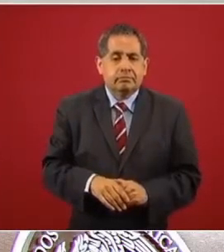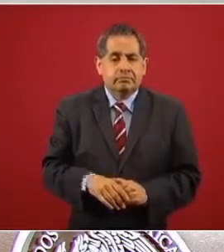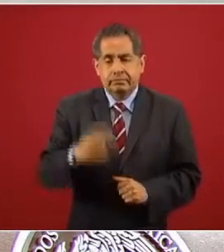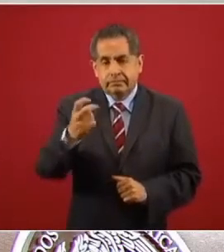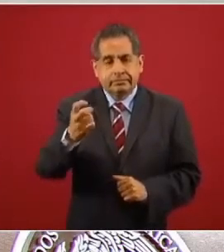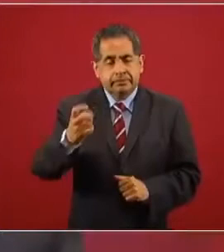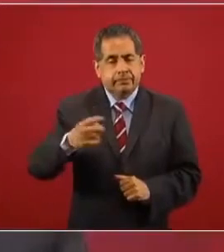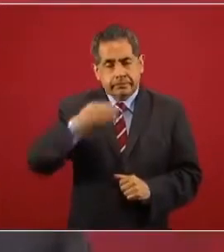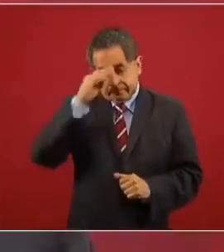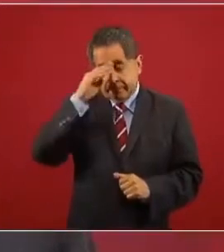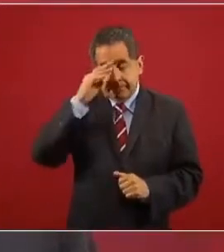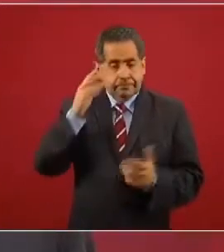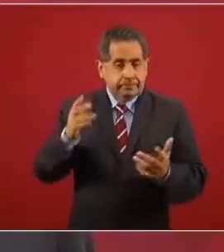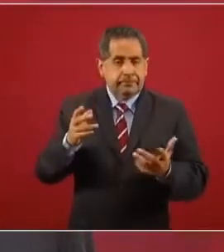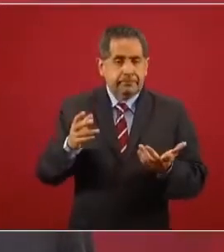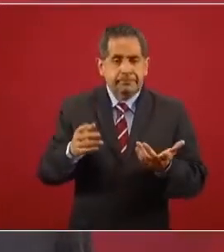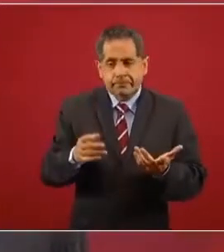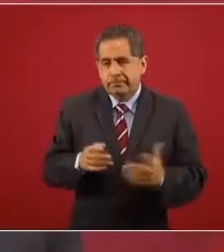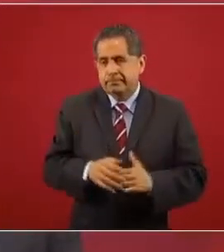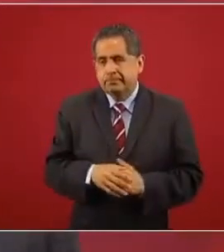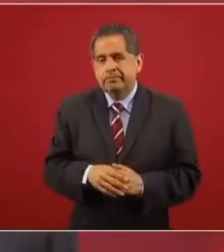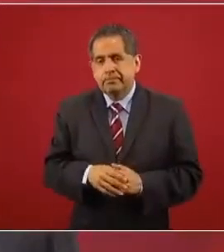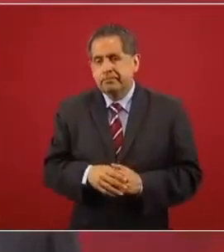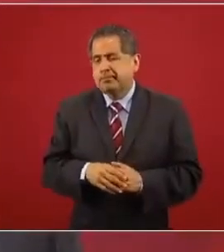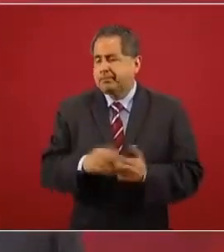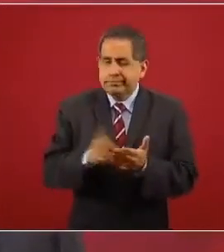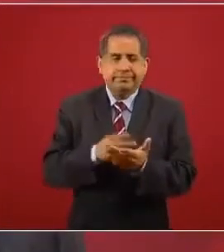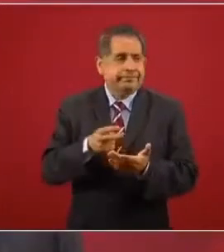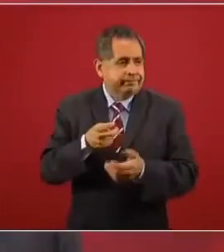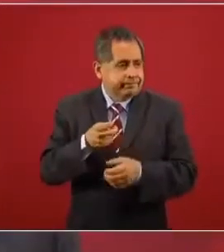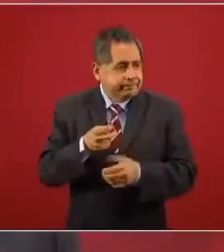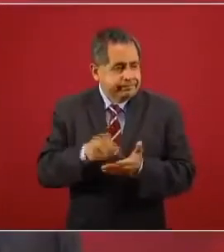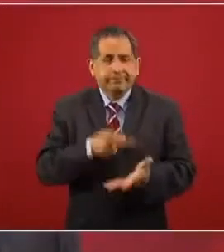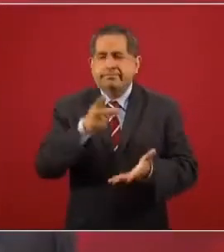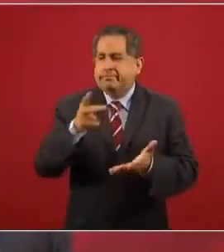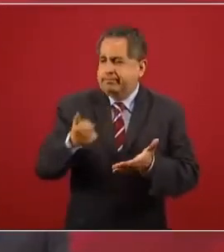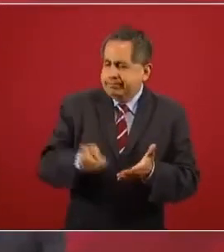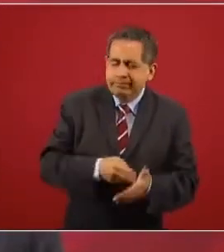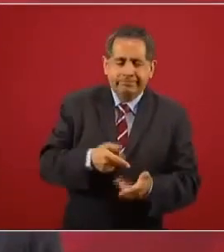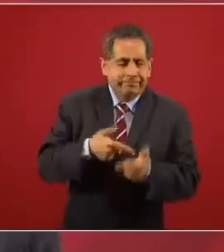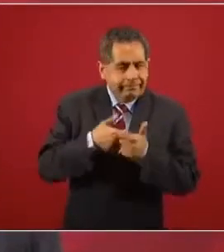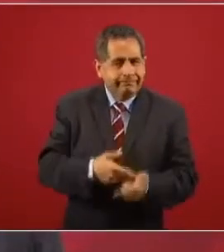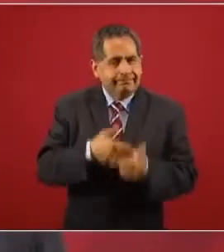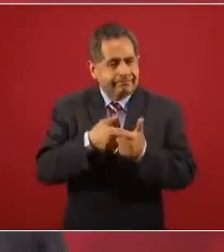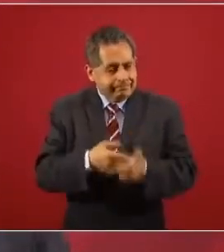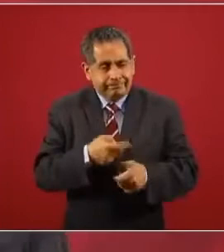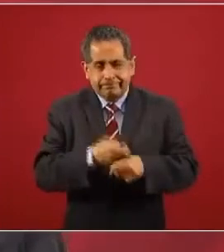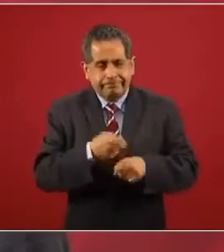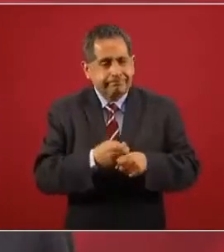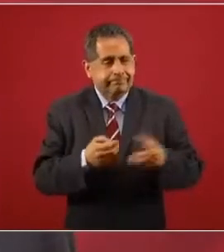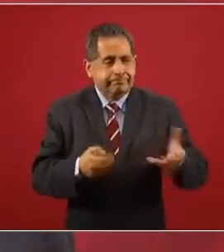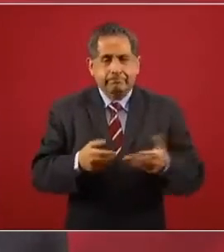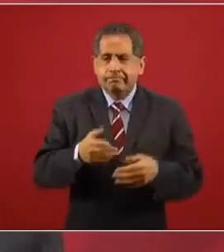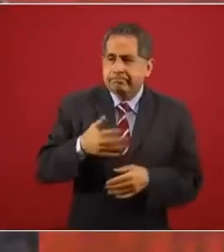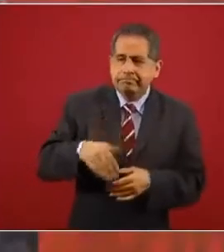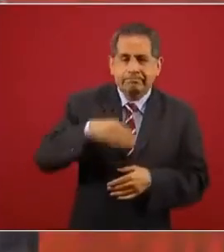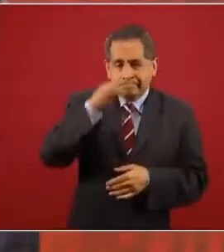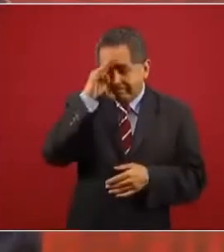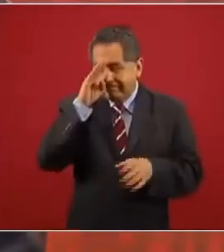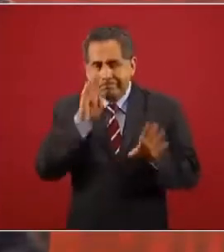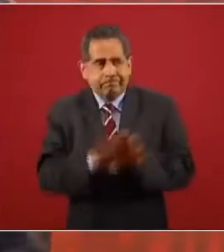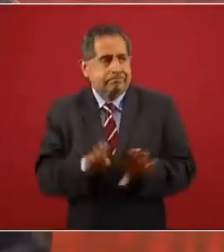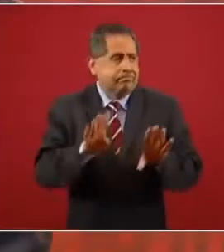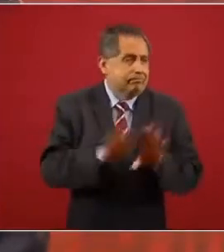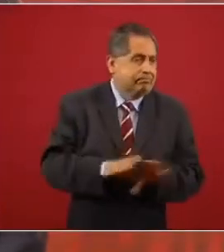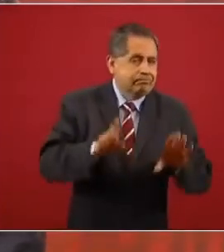Entonces, hay quienes insisten, insisten, insisten y le andan buscando y